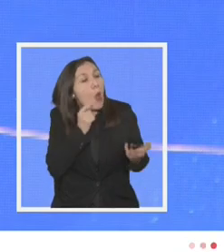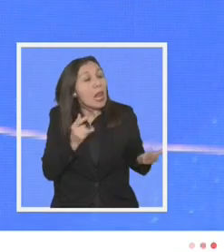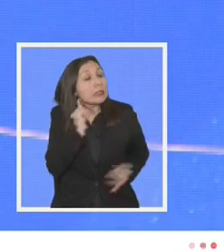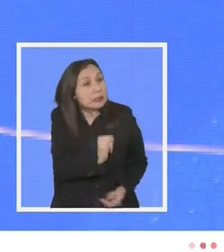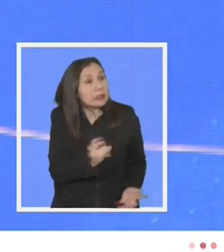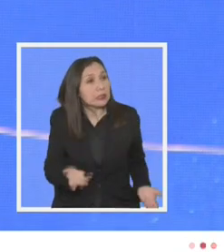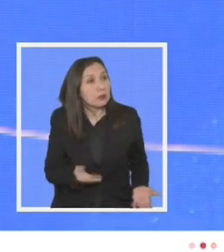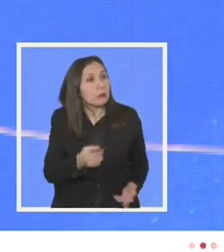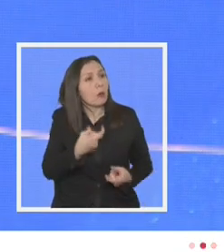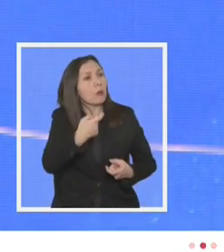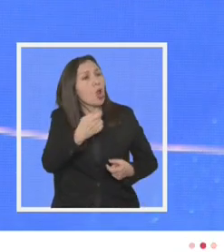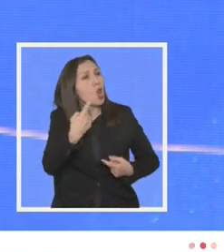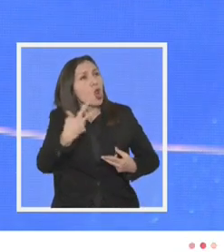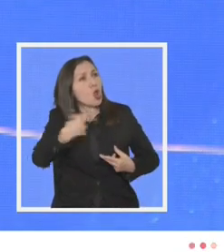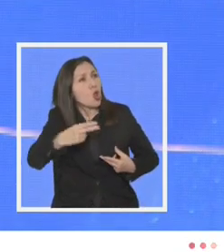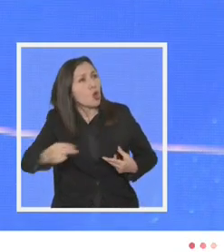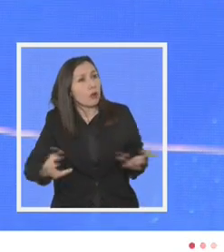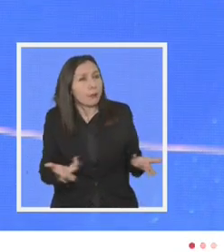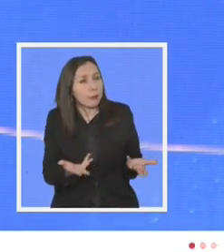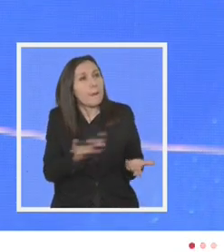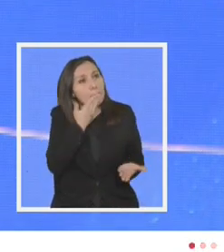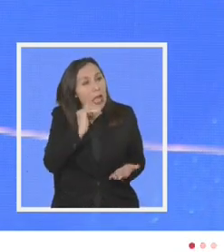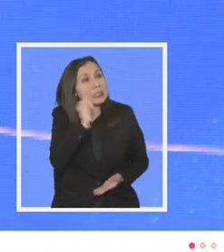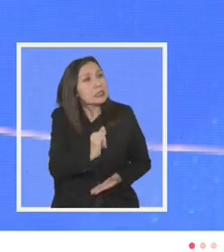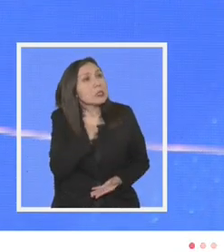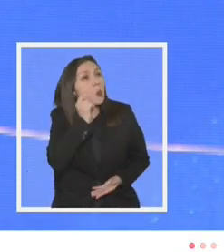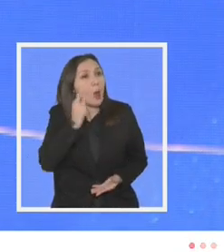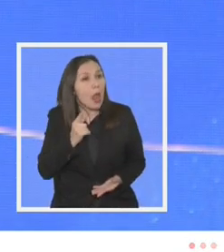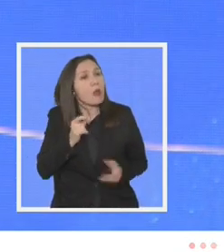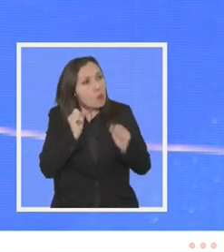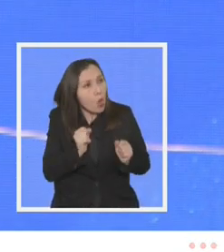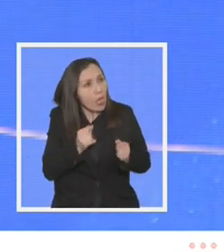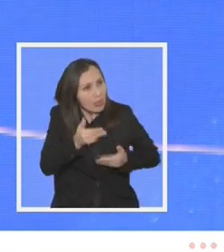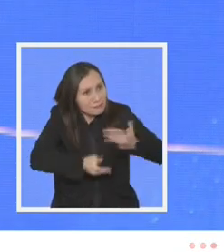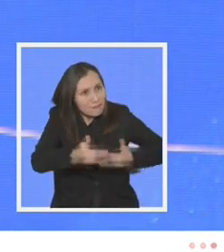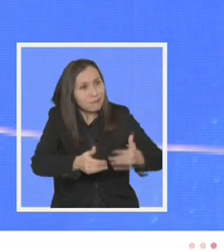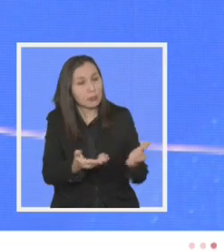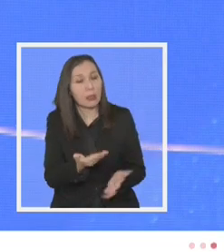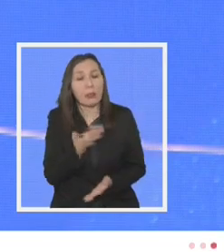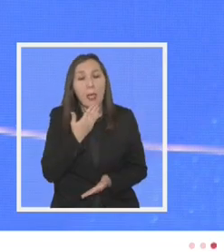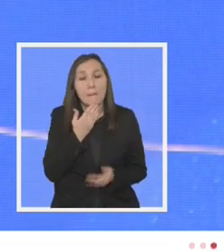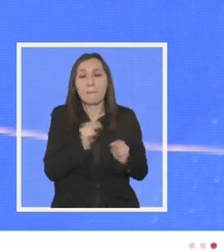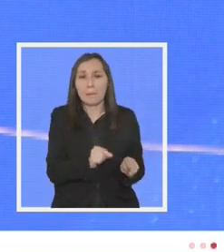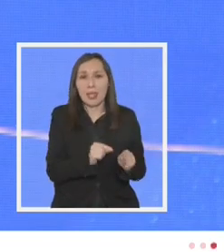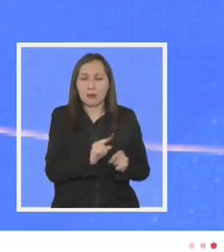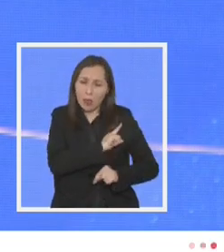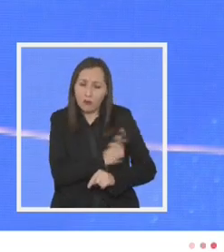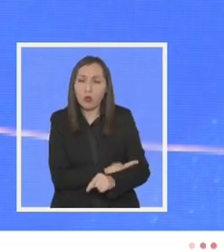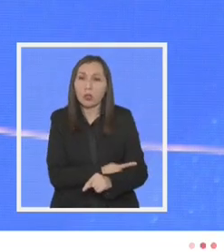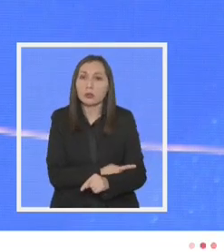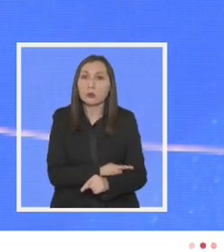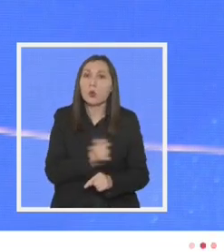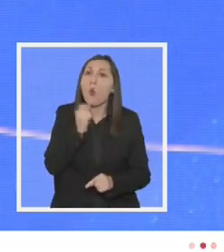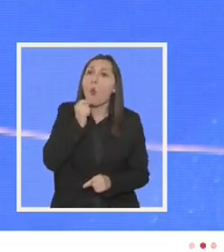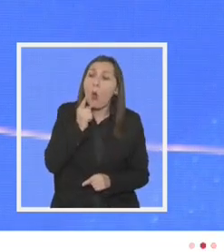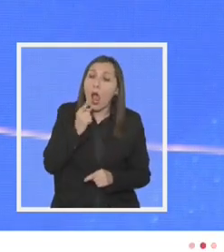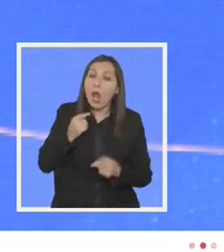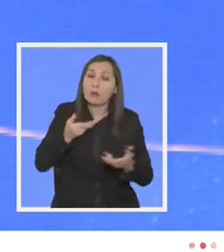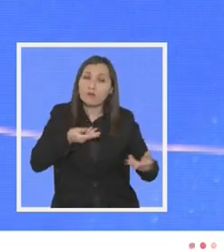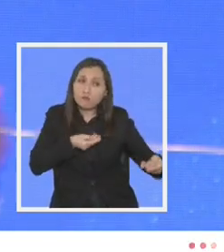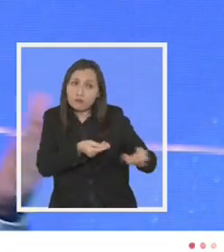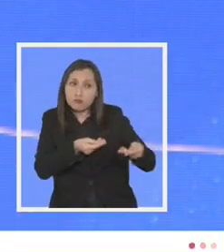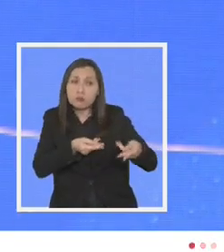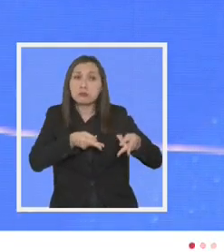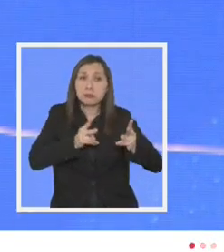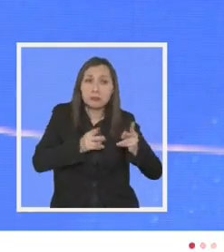¿qué partes sí les gustan? para que podamos empujarla con también más fuerza y en qué parte estamos cediendo cada